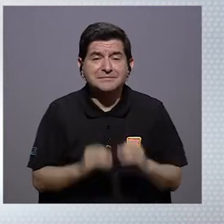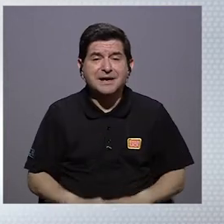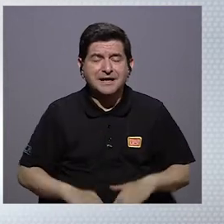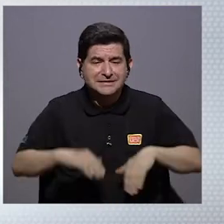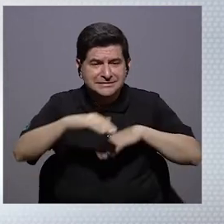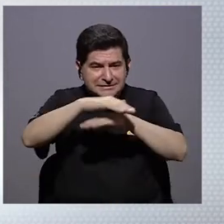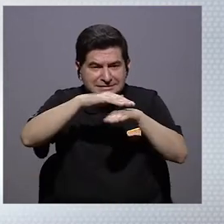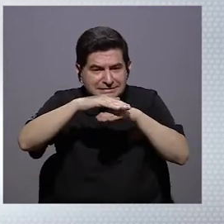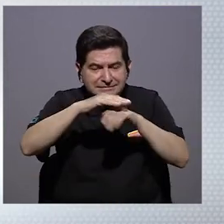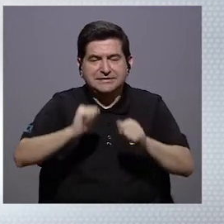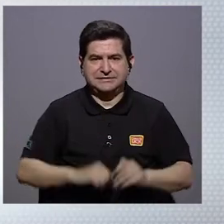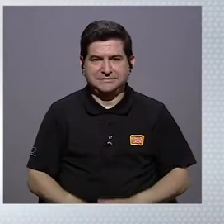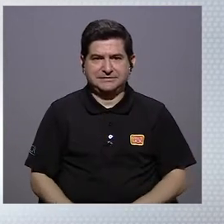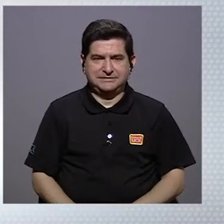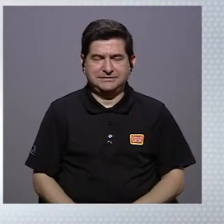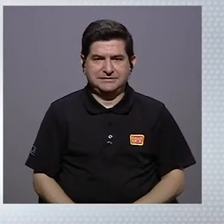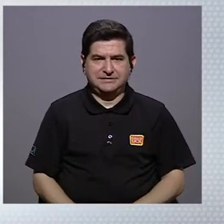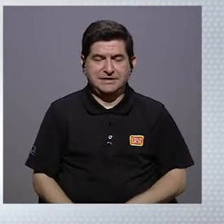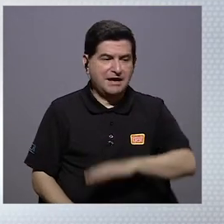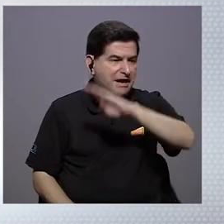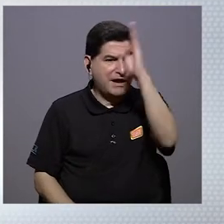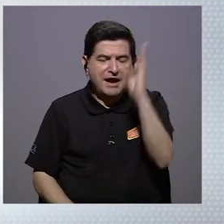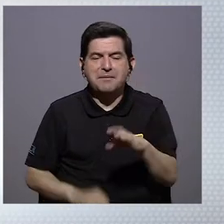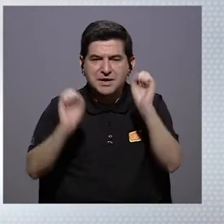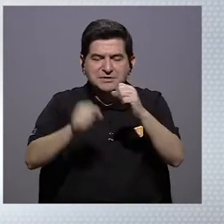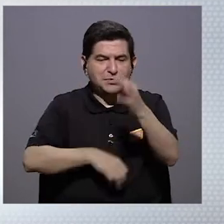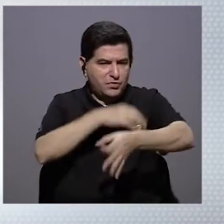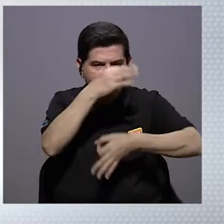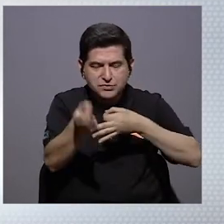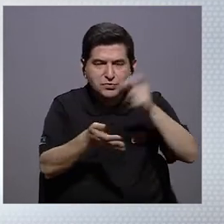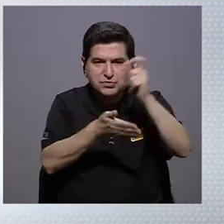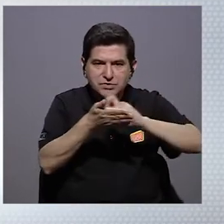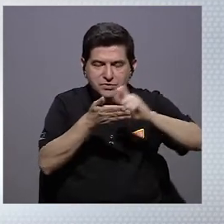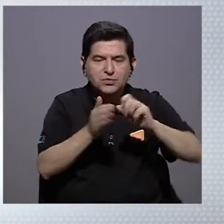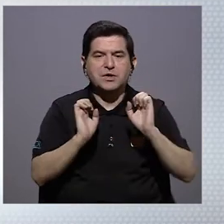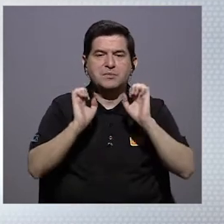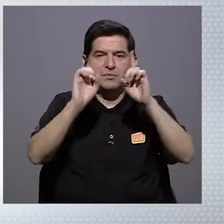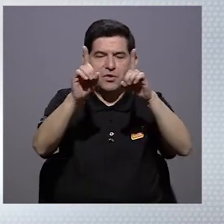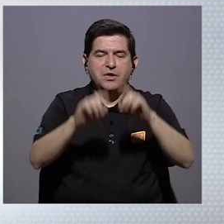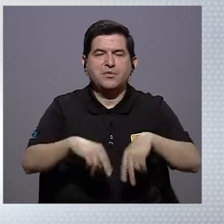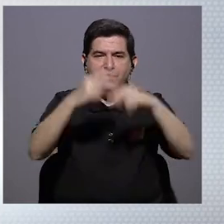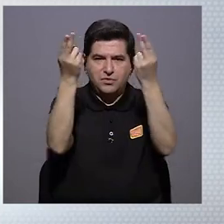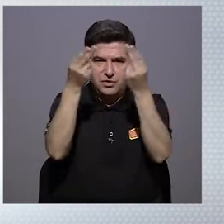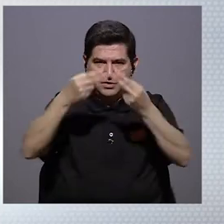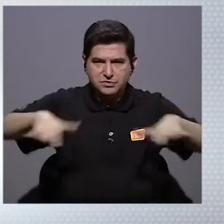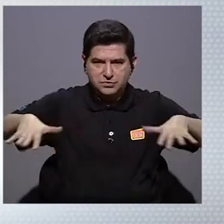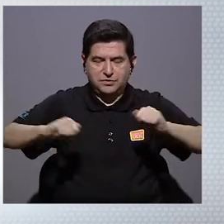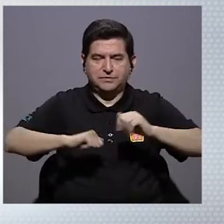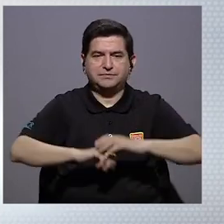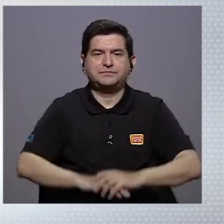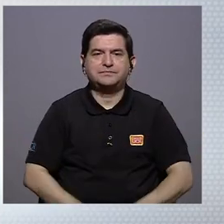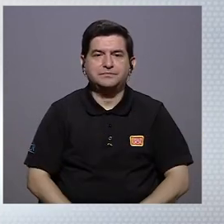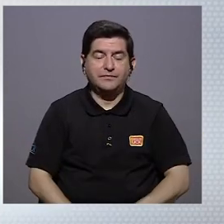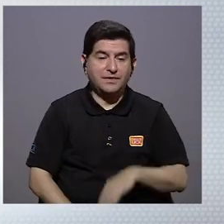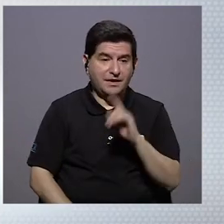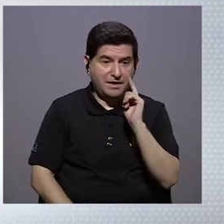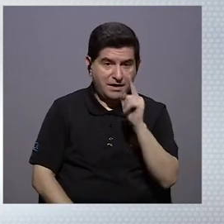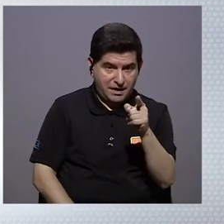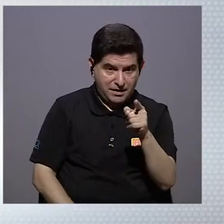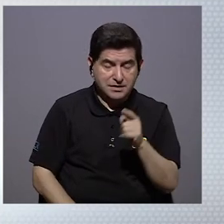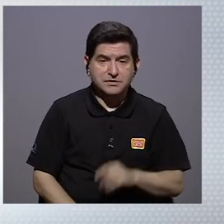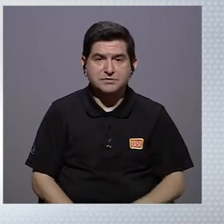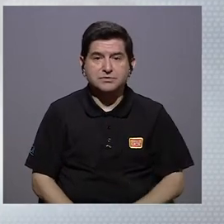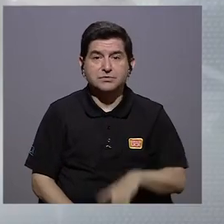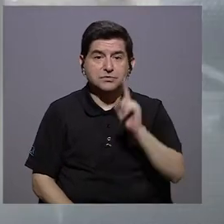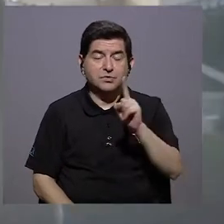más básico. Por eso es por lo que jamás se va a poder sustituir la escuela por una enseñanza virtual de este tipo. Esto es